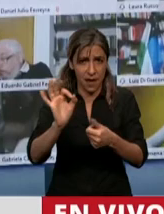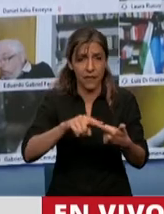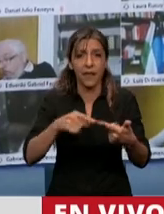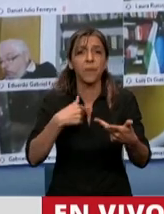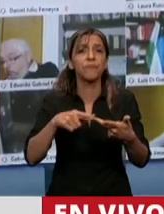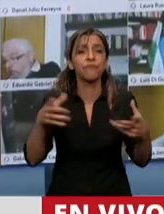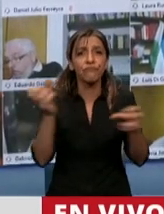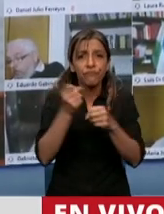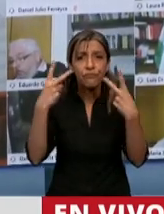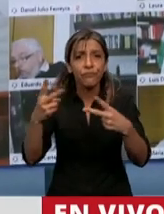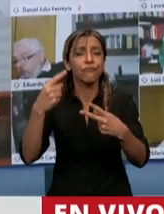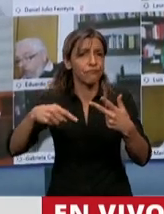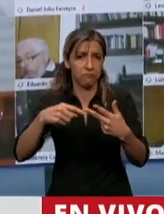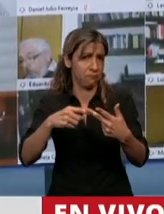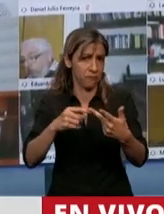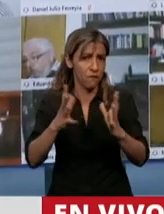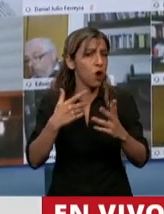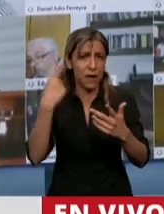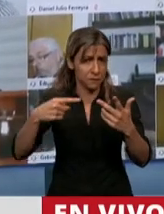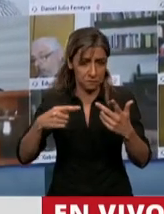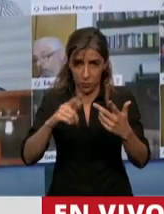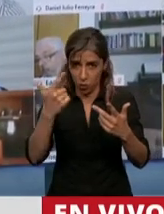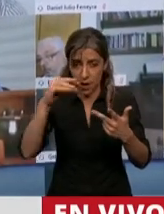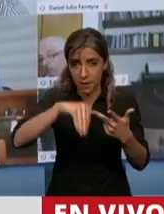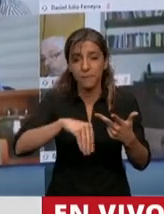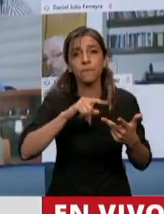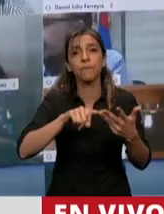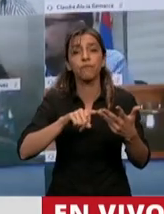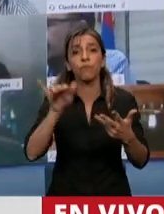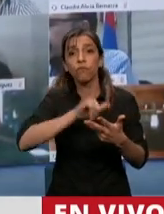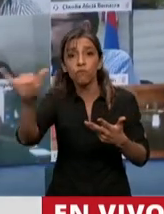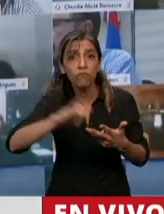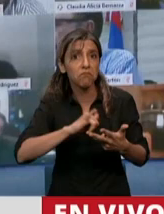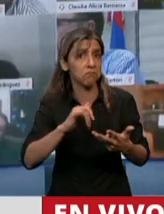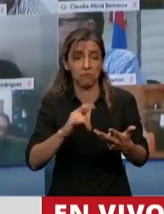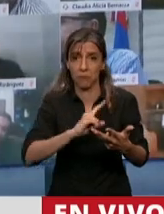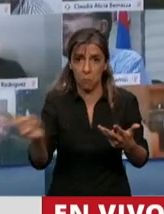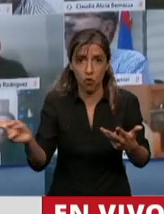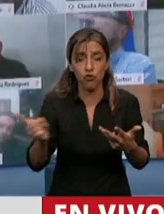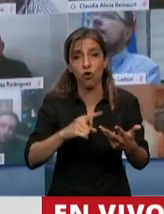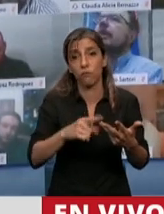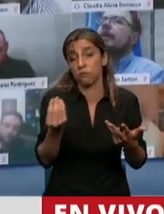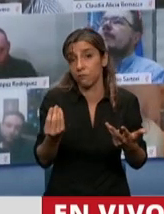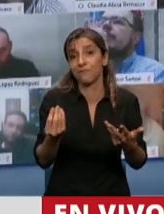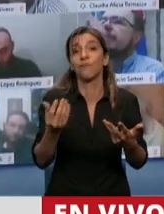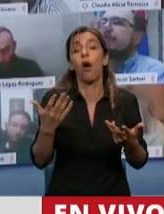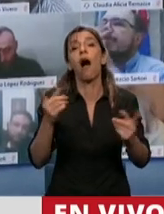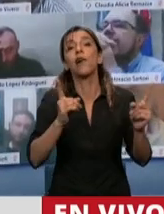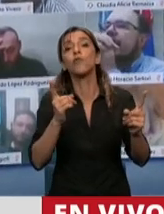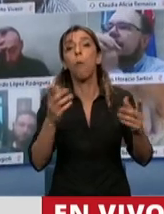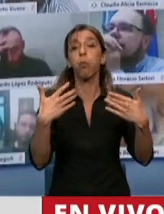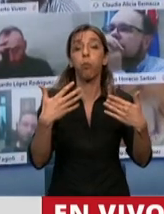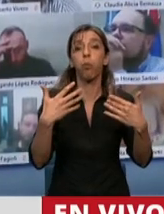lacustres, terrestres, no está incluida la vuelta de los vuelos que permitiría que no haya discrecionalidad entre quienes pueden